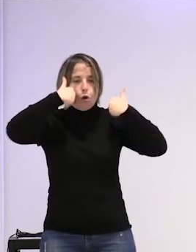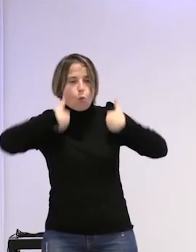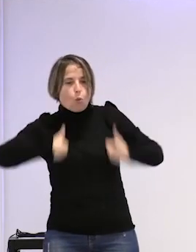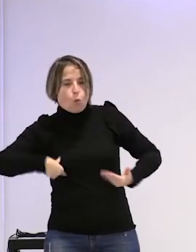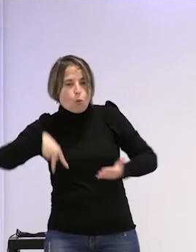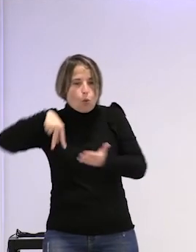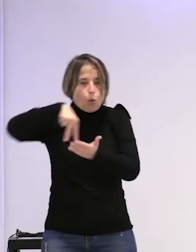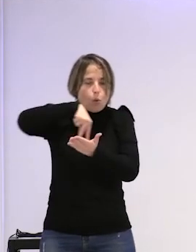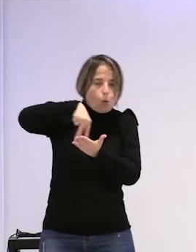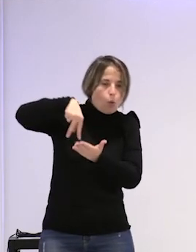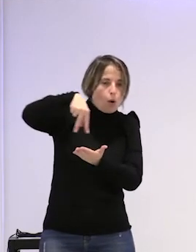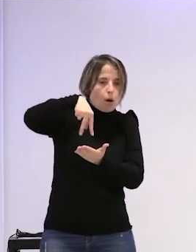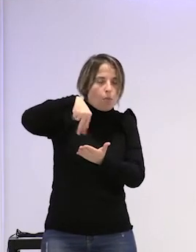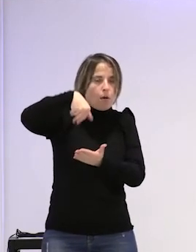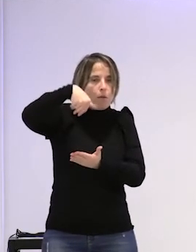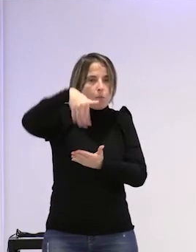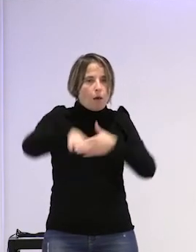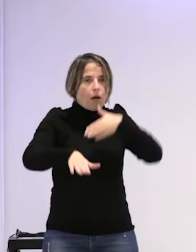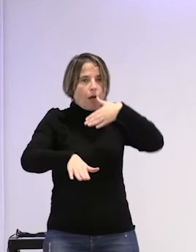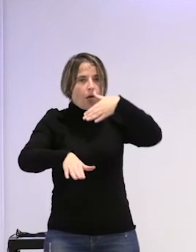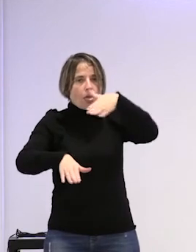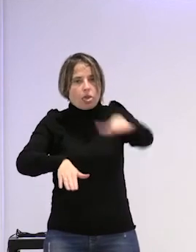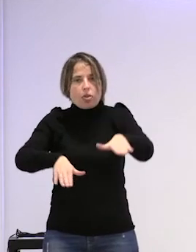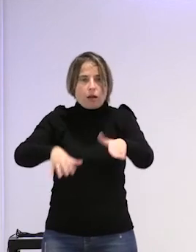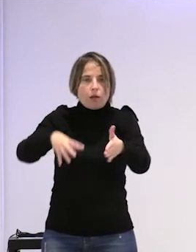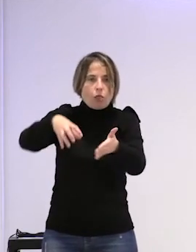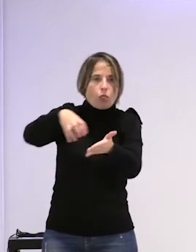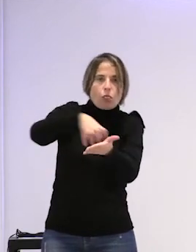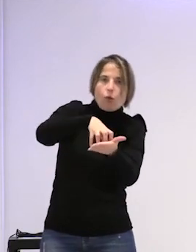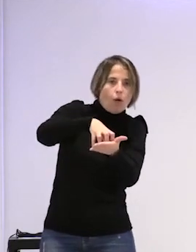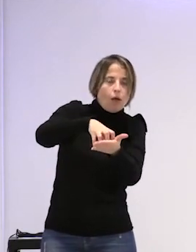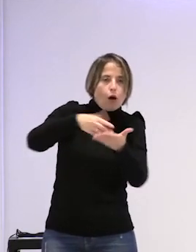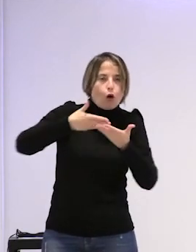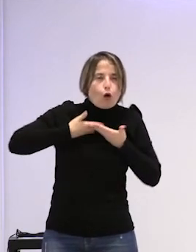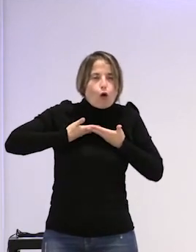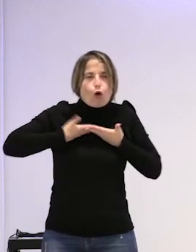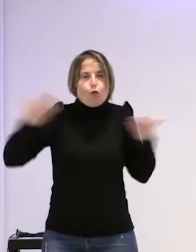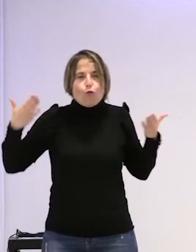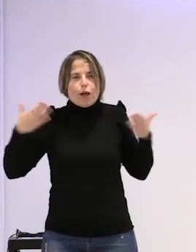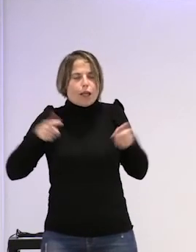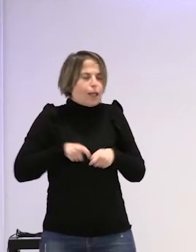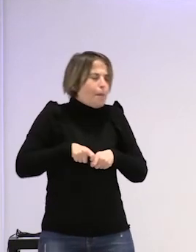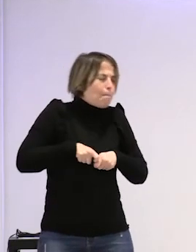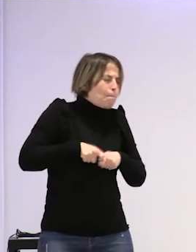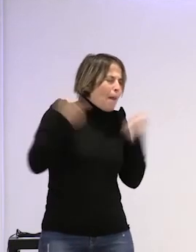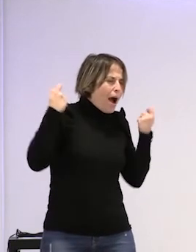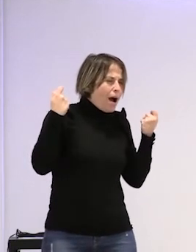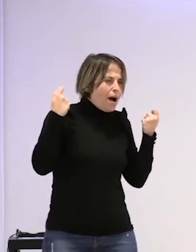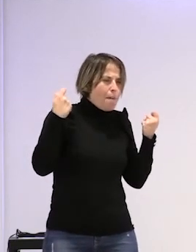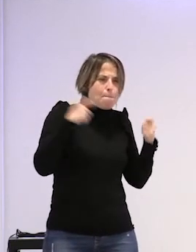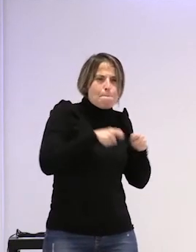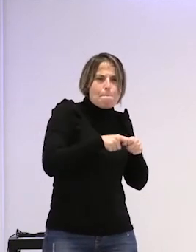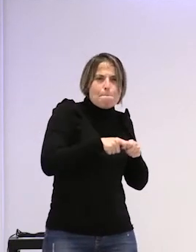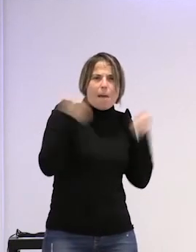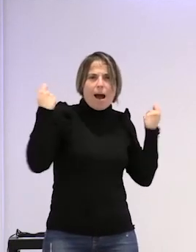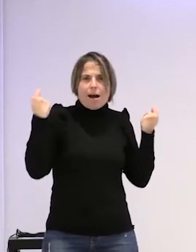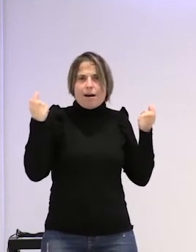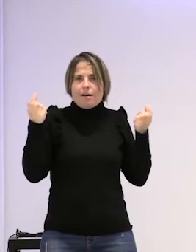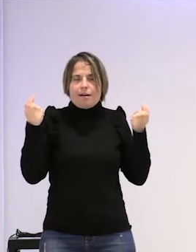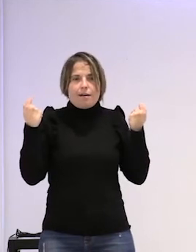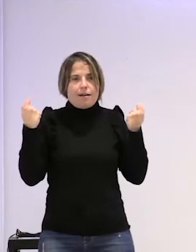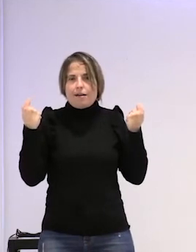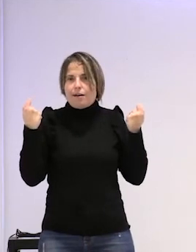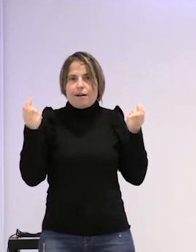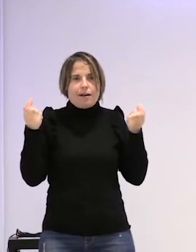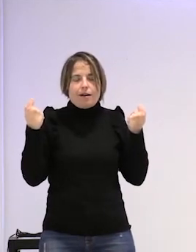vacila a cualquier paso la confianza se partirán dos achajos en un